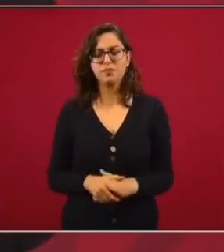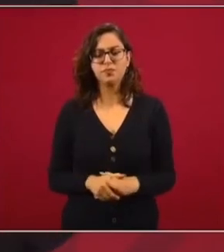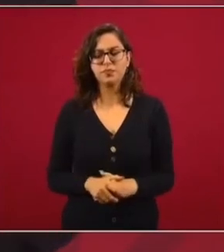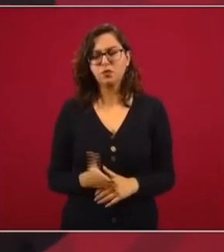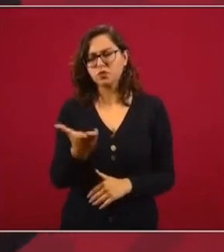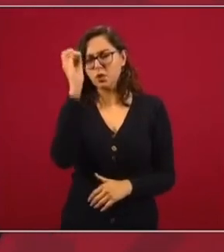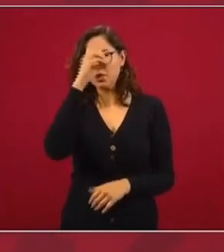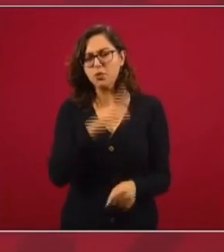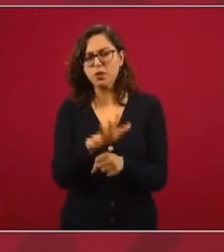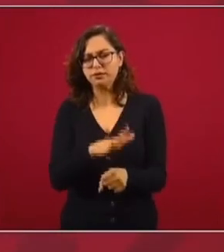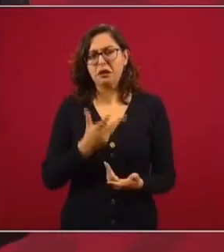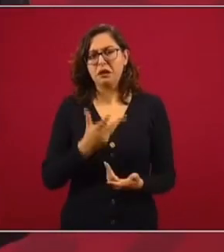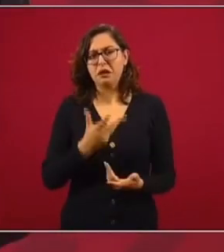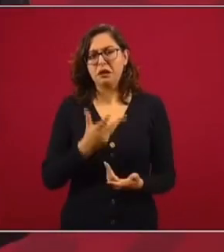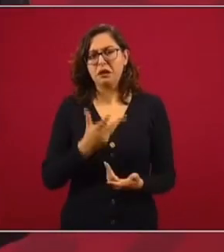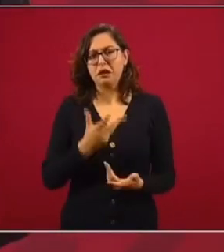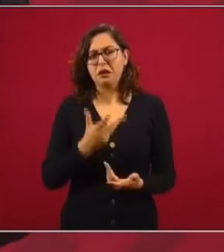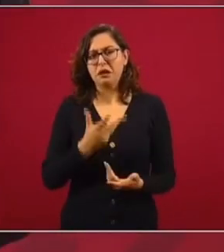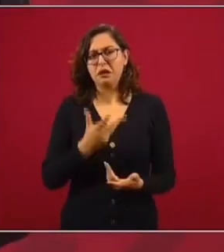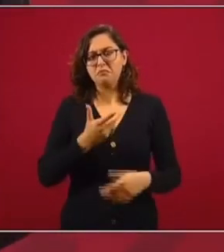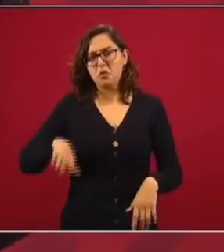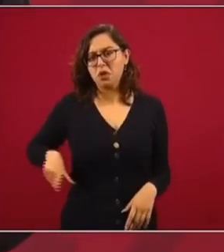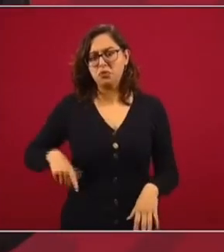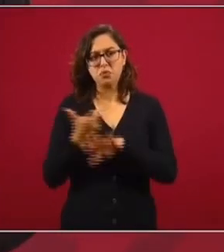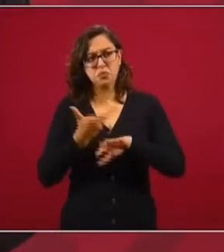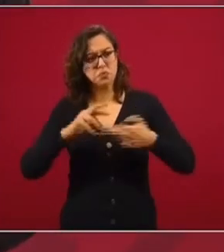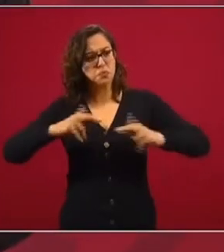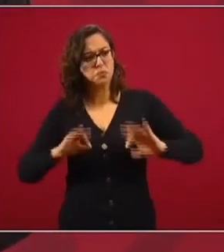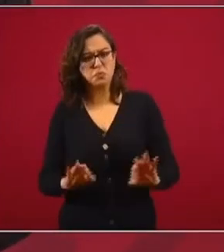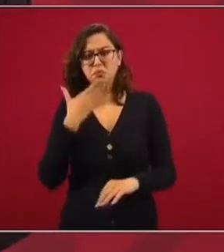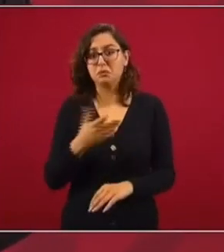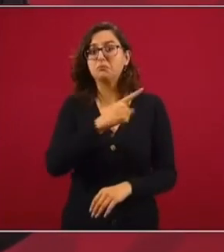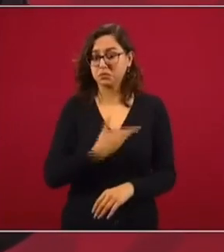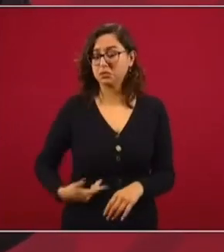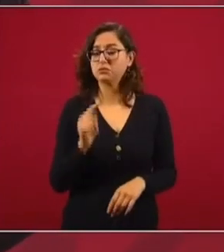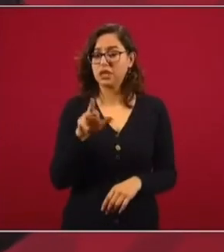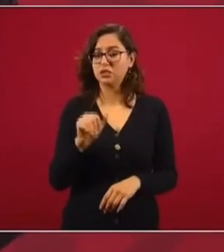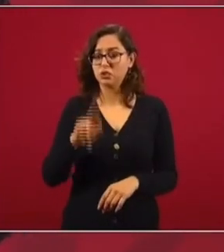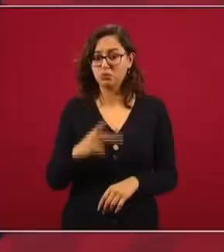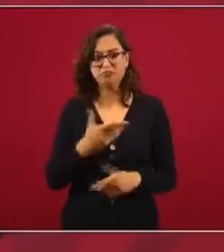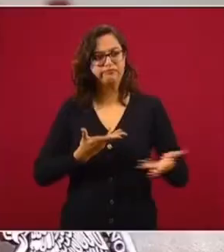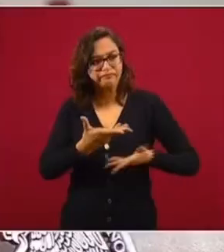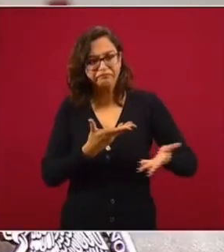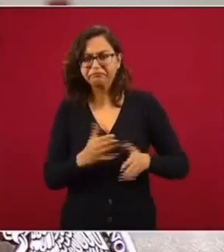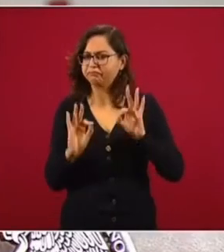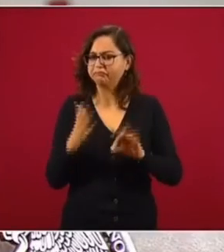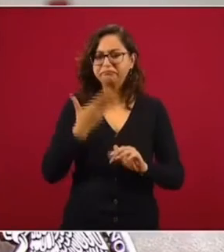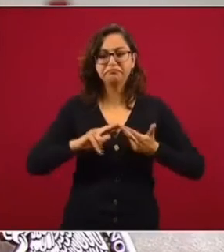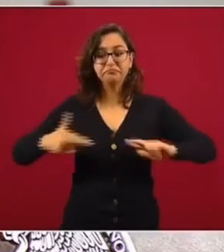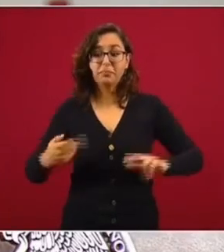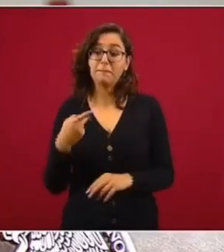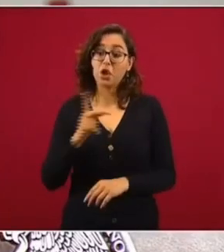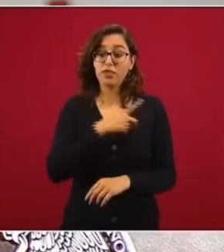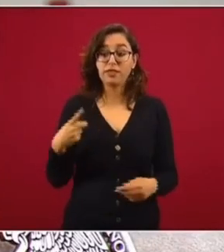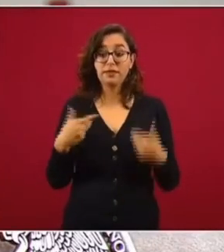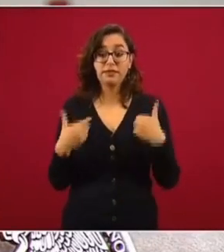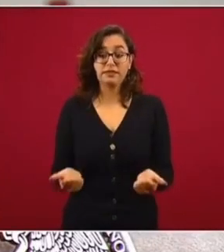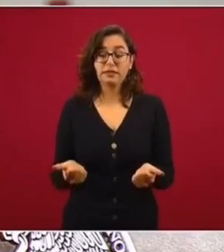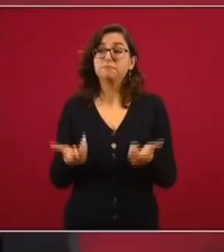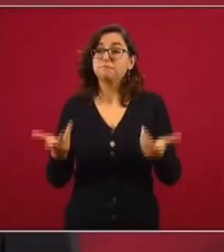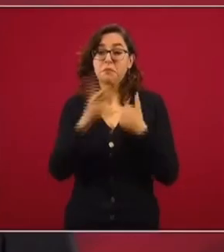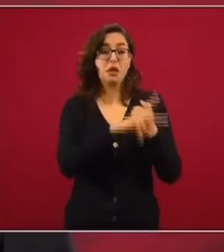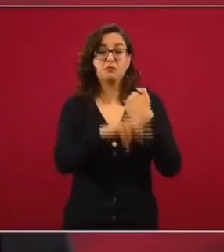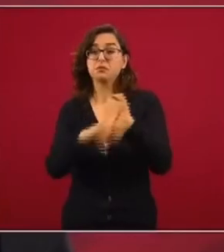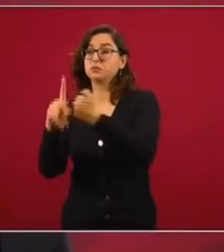relación con el gobierno de Estados Unidos y en particular con el presidente Perú. Nada más hay que tomar en consideración que en cualquier parte del